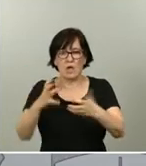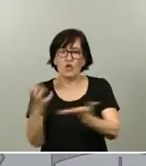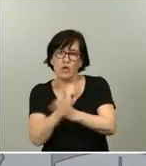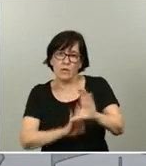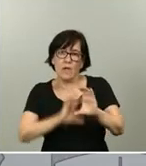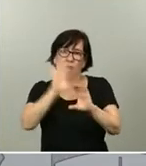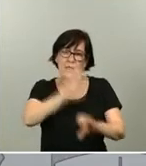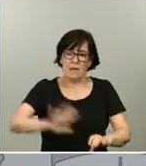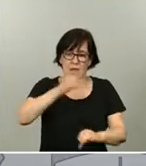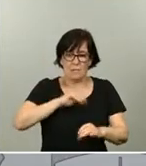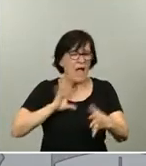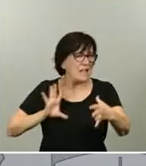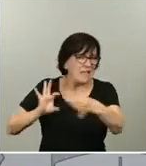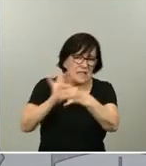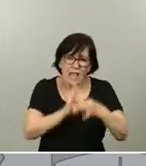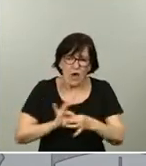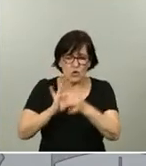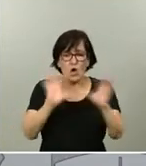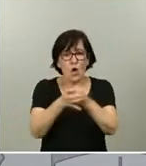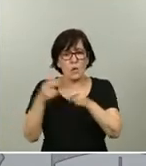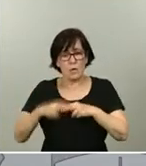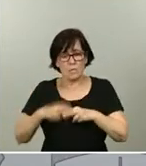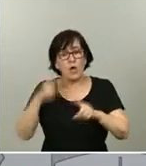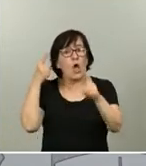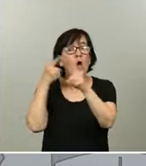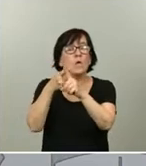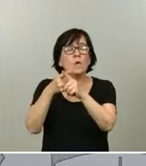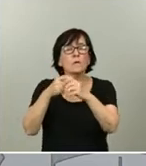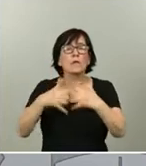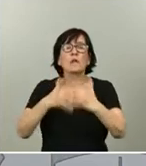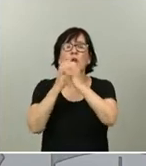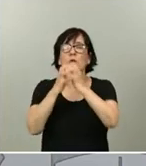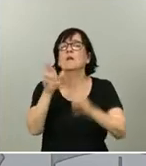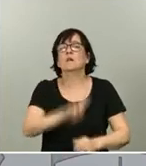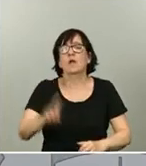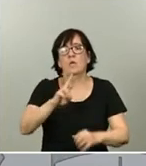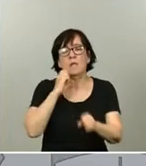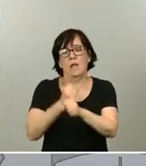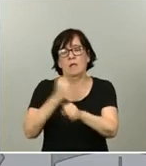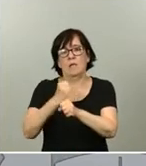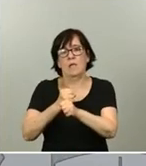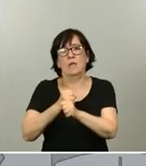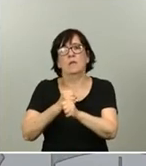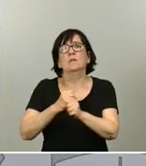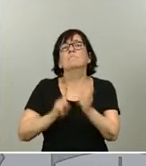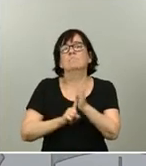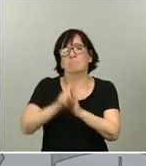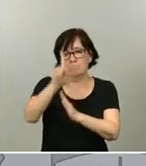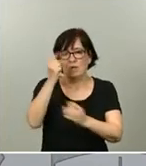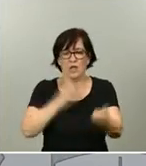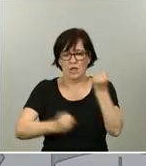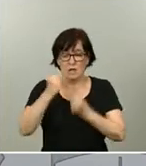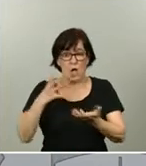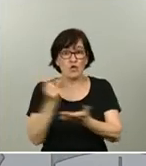unión de todas las fuerzas políticas con el objetivo de reconstruir y recuperar el empleo y el crecimiento económico. En todos los territorios de España